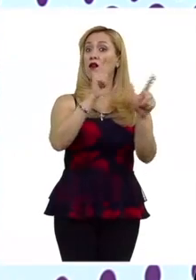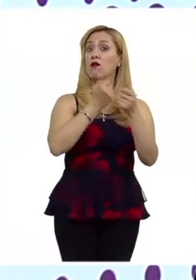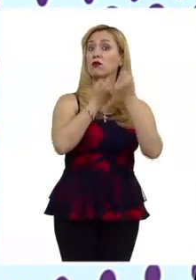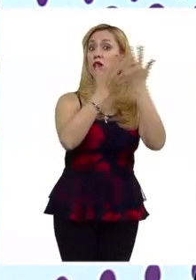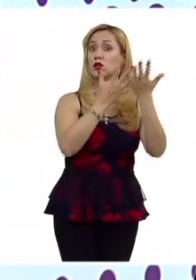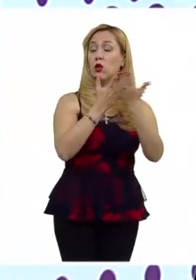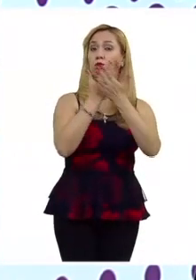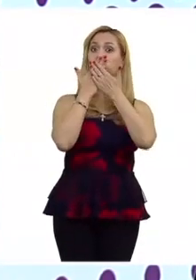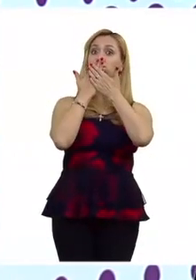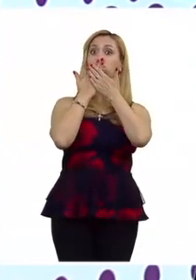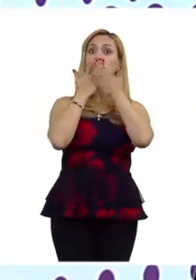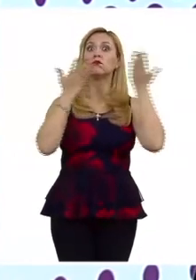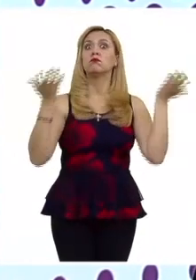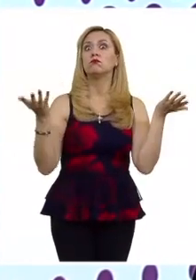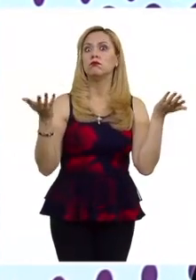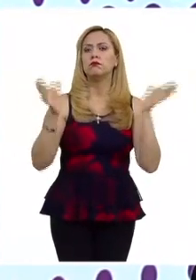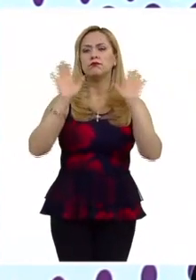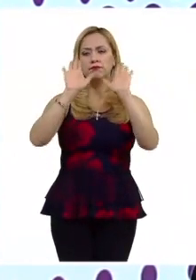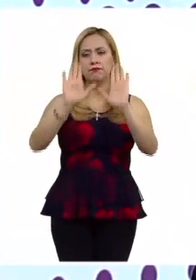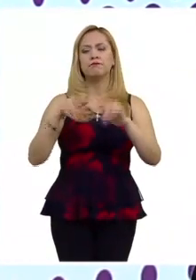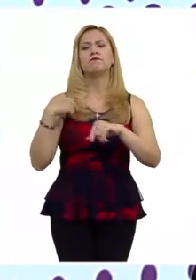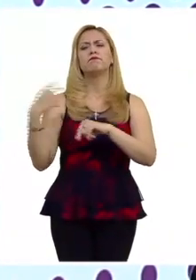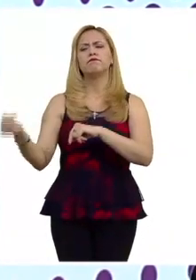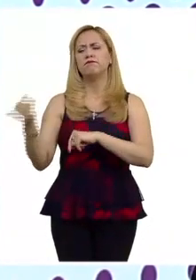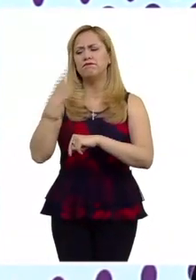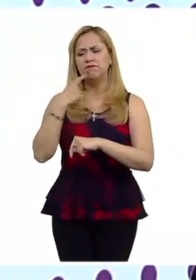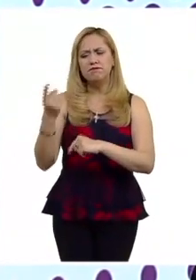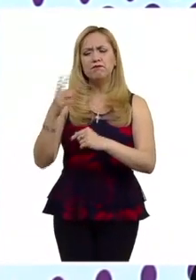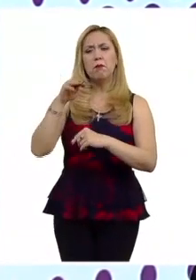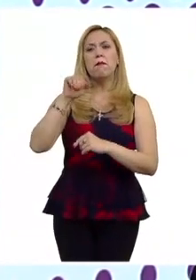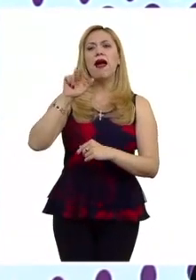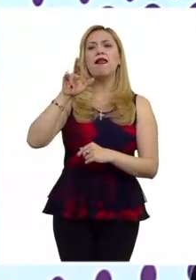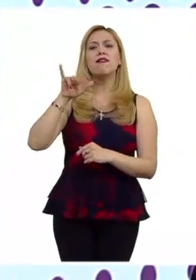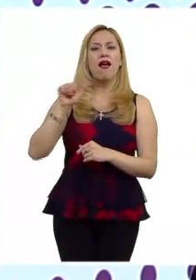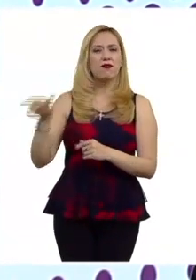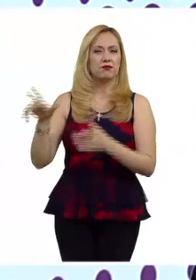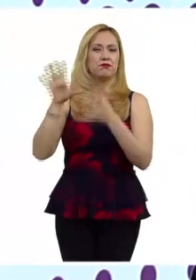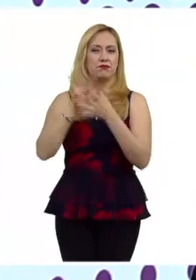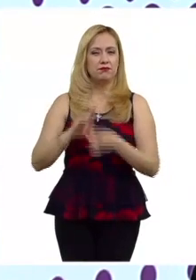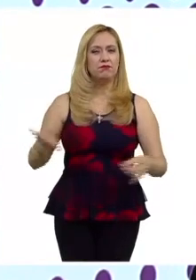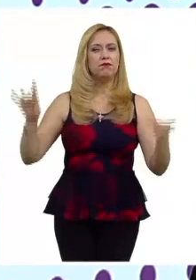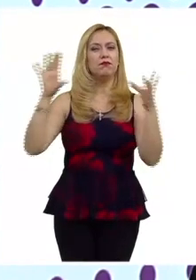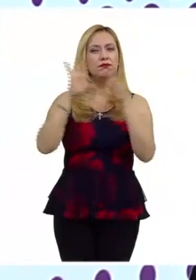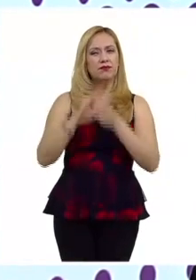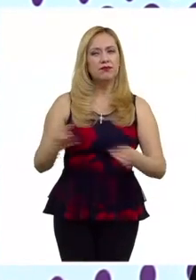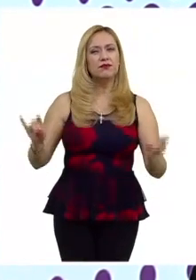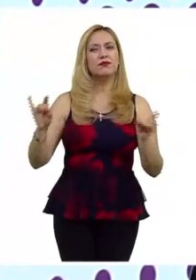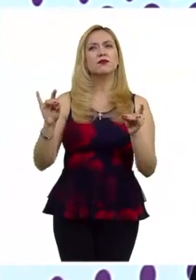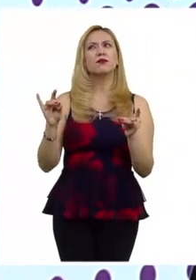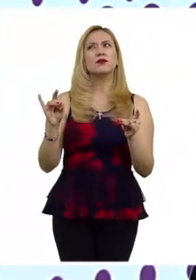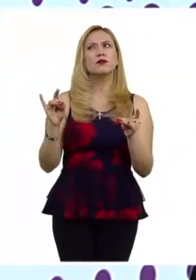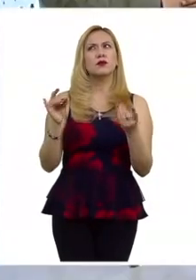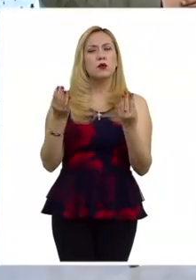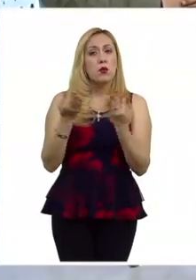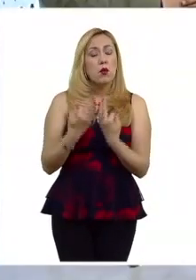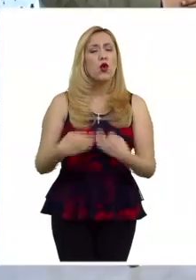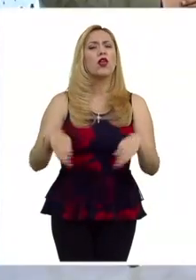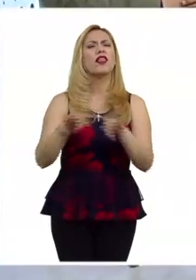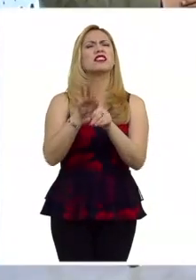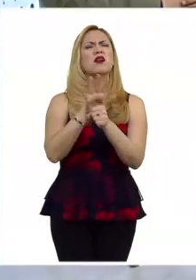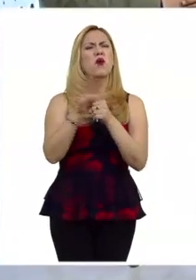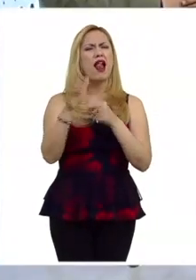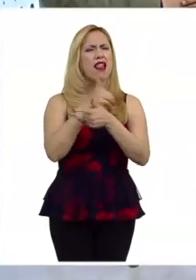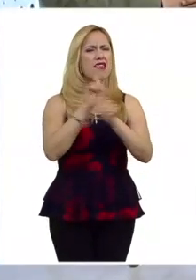de esa medida quiero retomar el tema con María que nos explique porque ya se ha mencionado pero creo que vale la pena ahondar cuál es la importancia de la libertad de